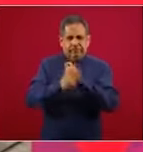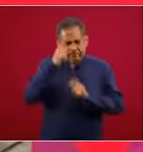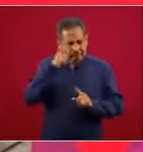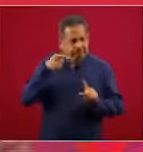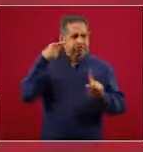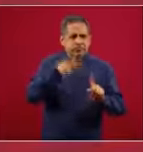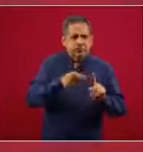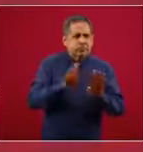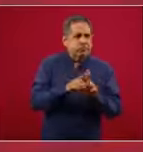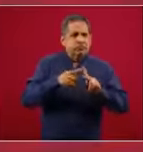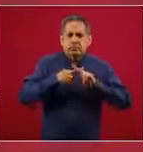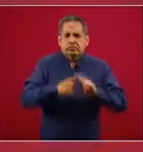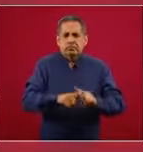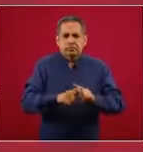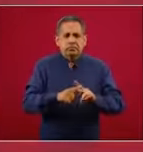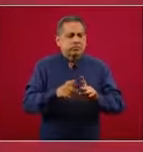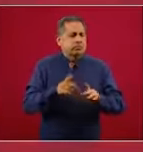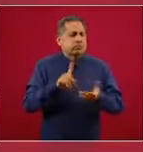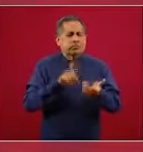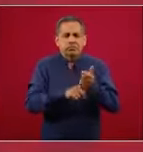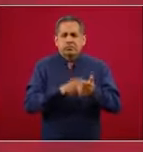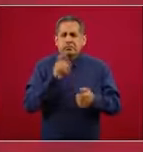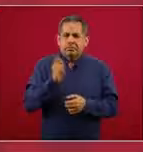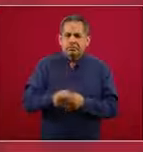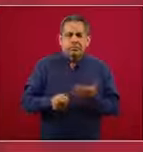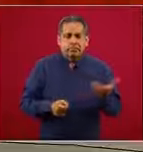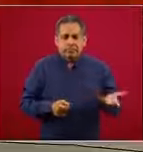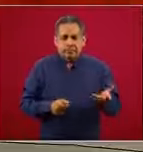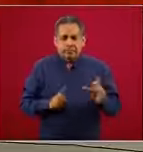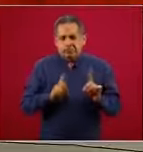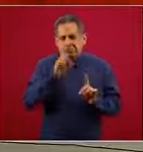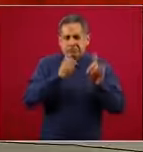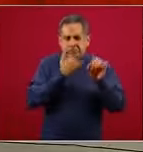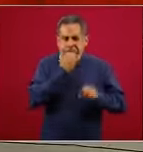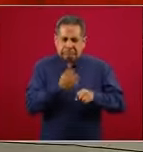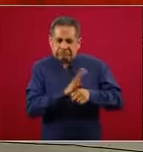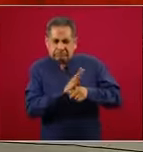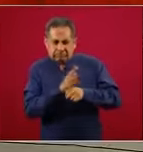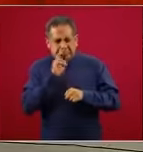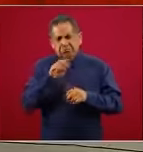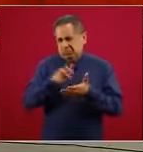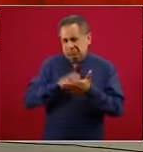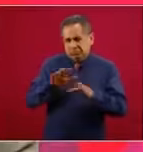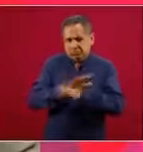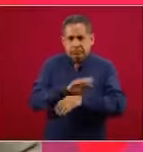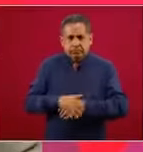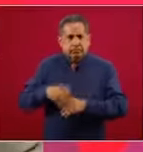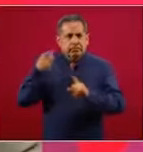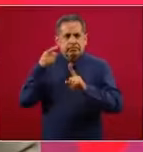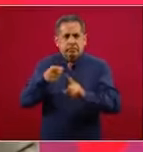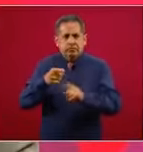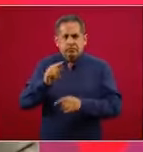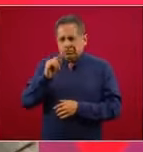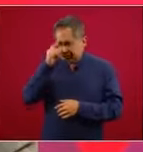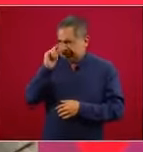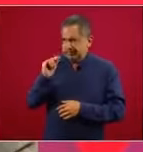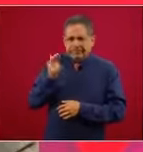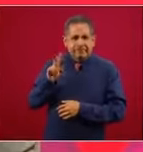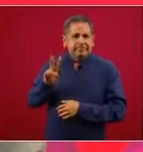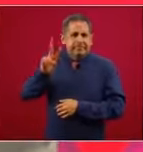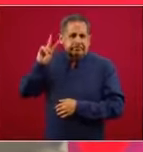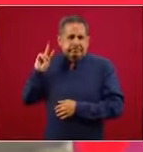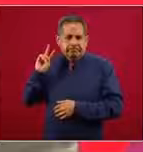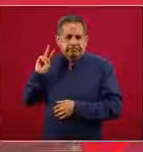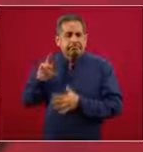definición operacional de caso sospechoso de COVID. El propósito, lo comenté un poco el viernes